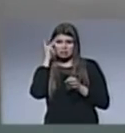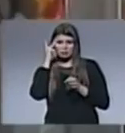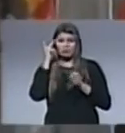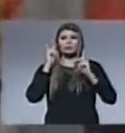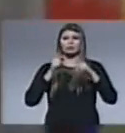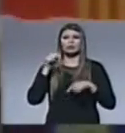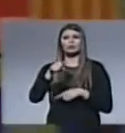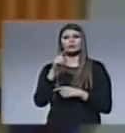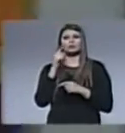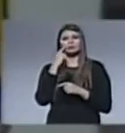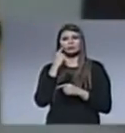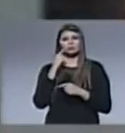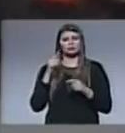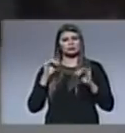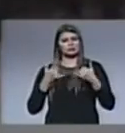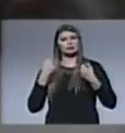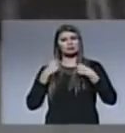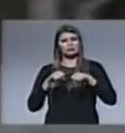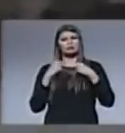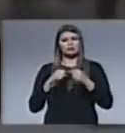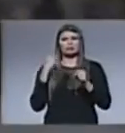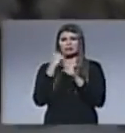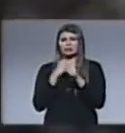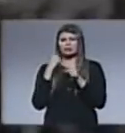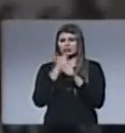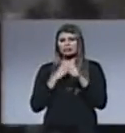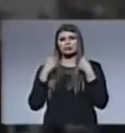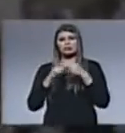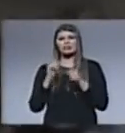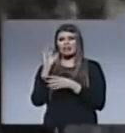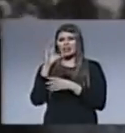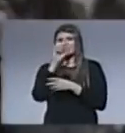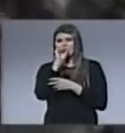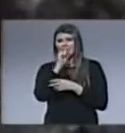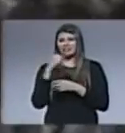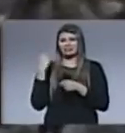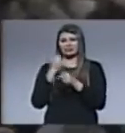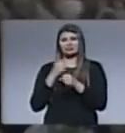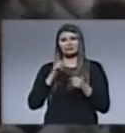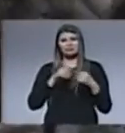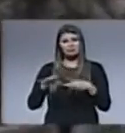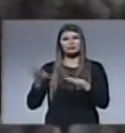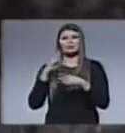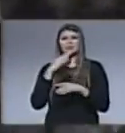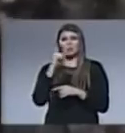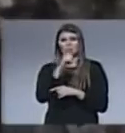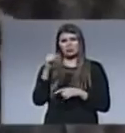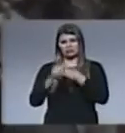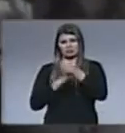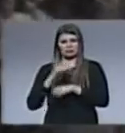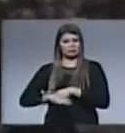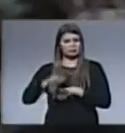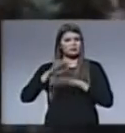Edmilson se crió entre entrenamientos y el duro trabajo de la plantación de naranjos que explotaba su familia y solo con 11 años